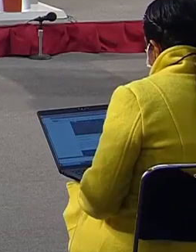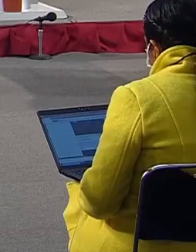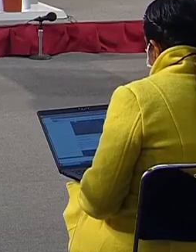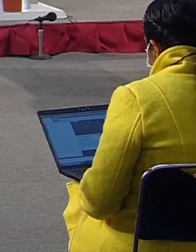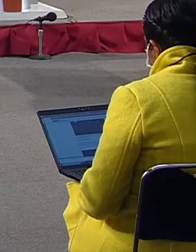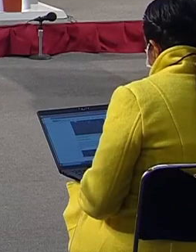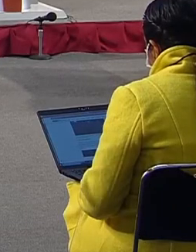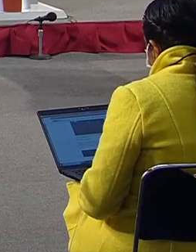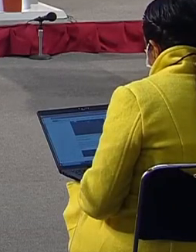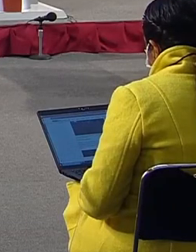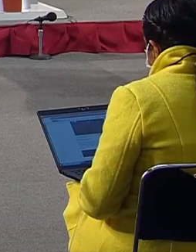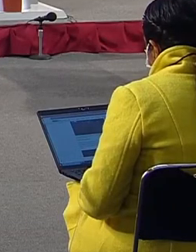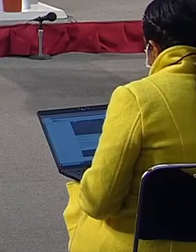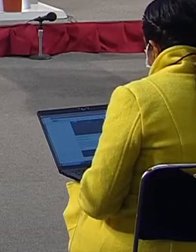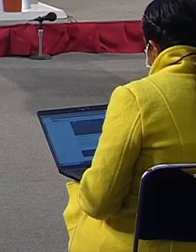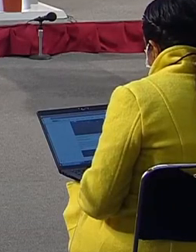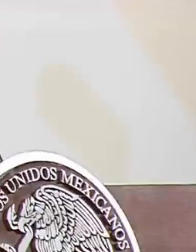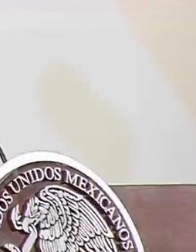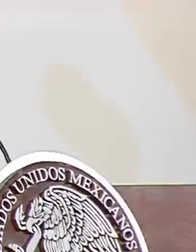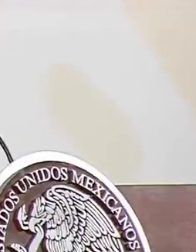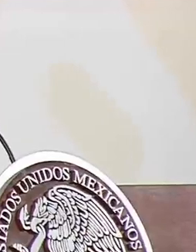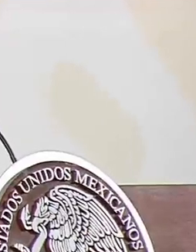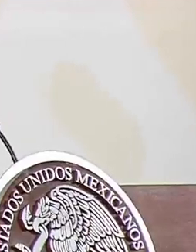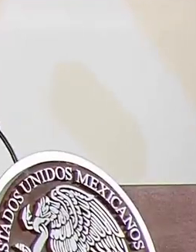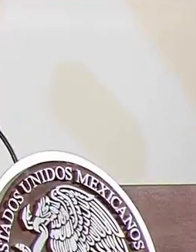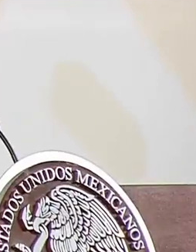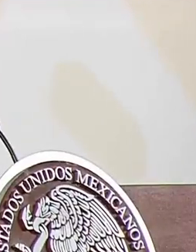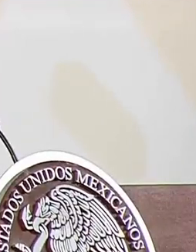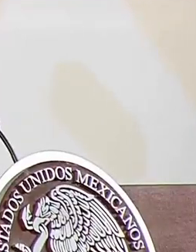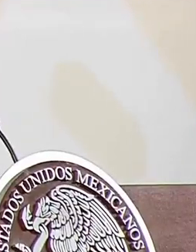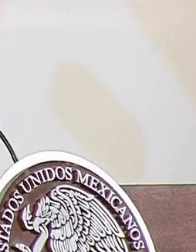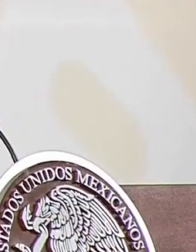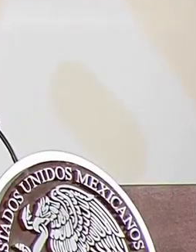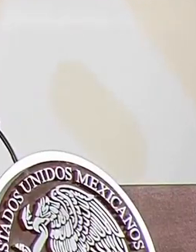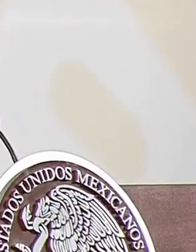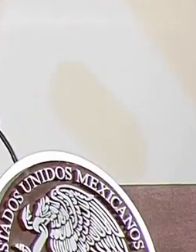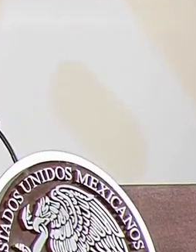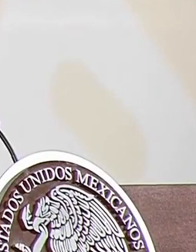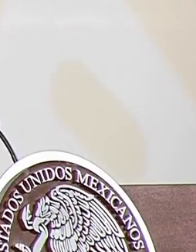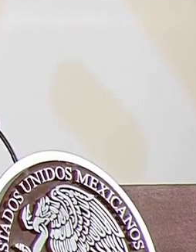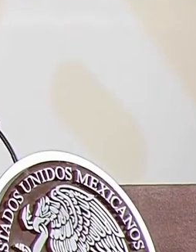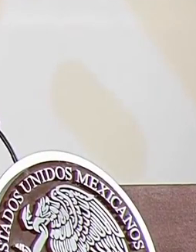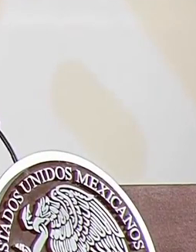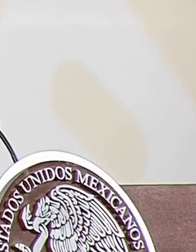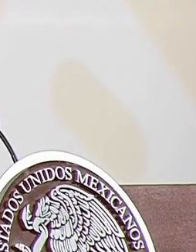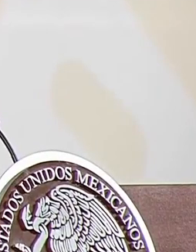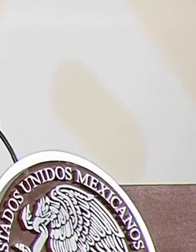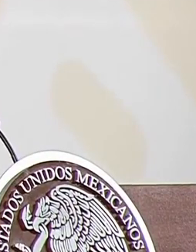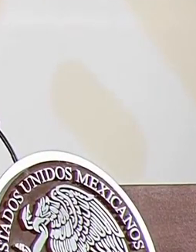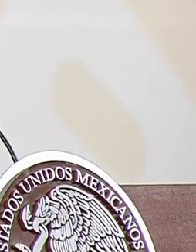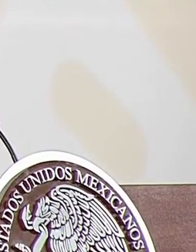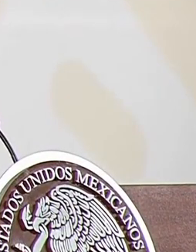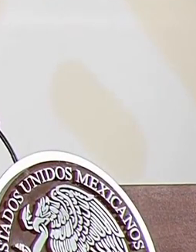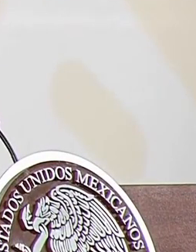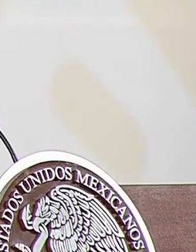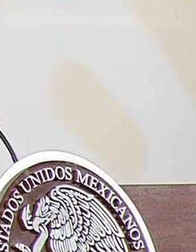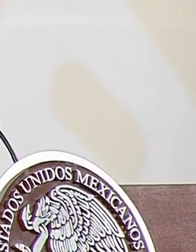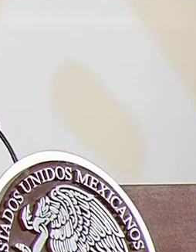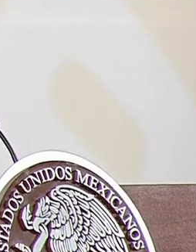pero cuando vota el 60 por ciento del padrón y compran el 20, no les alcanza.